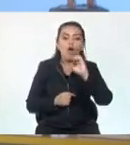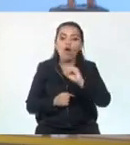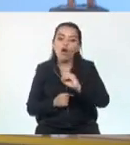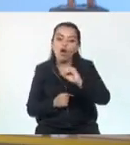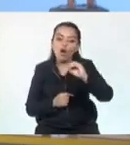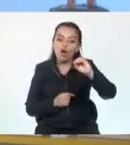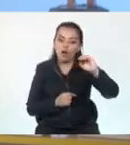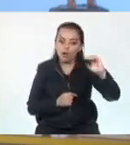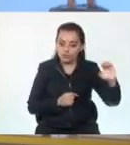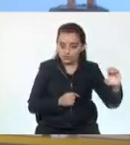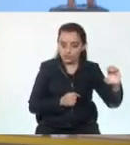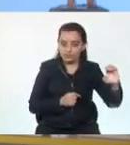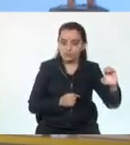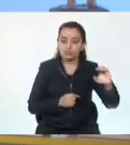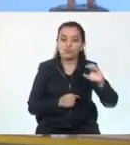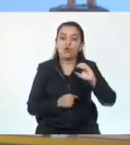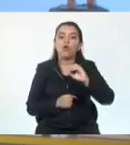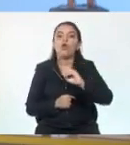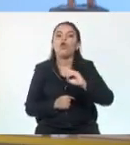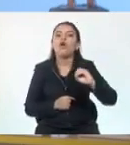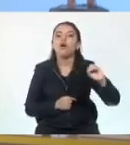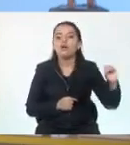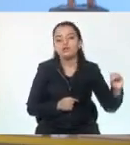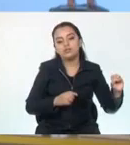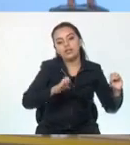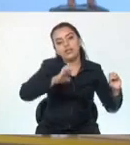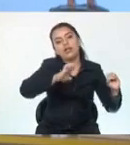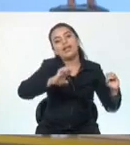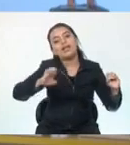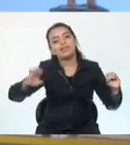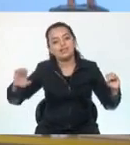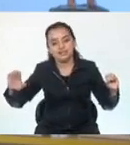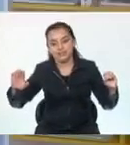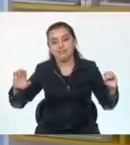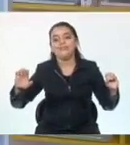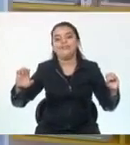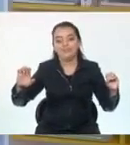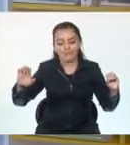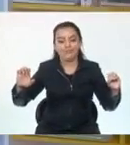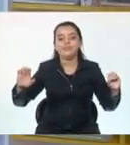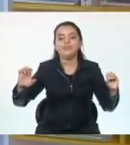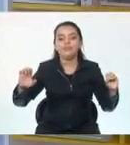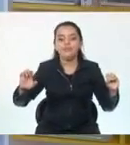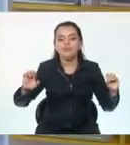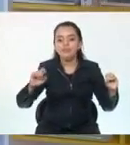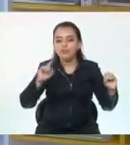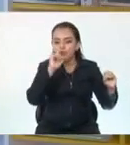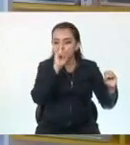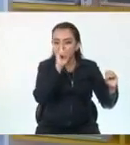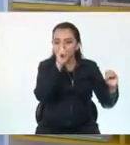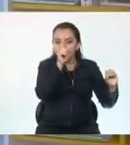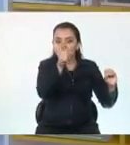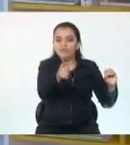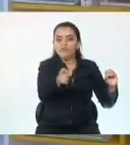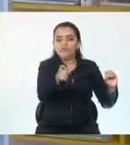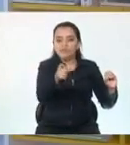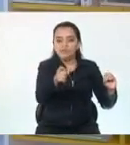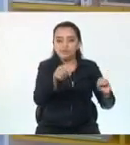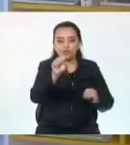el oeste. Y por consiguiente, hacia el frente está mi sur